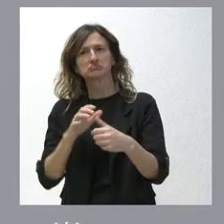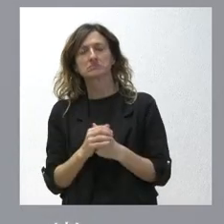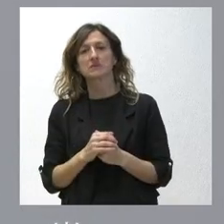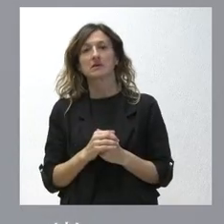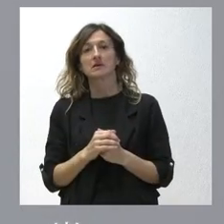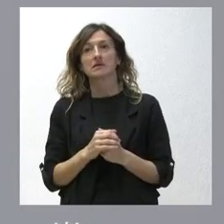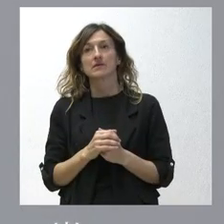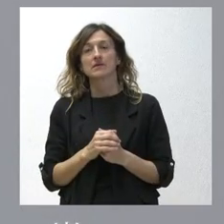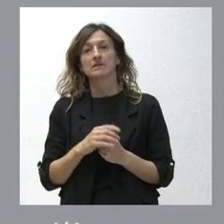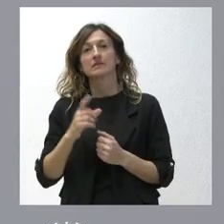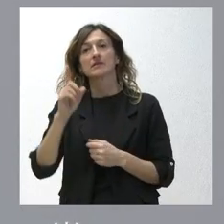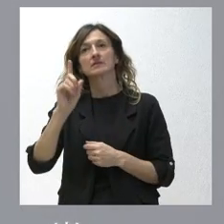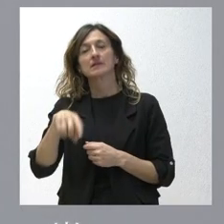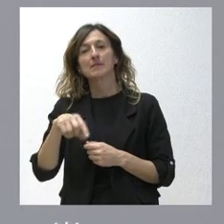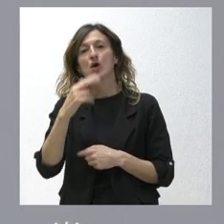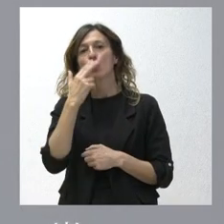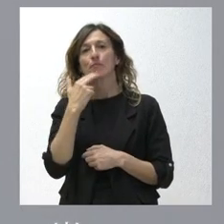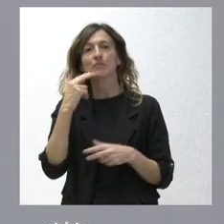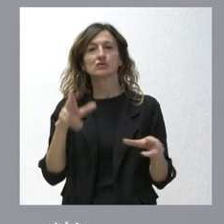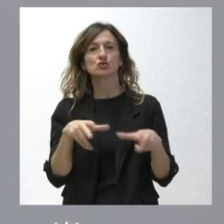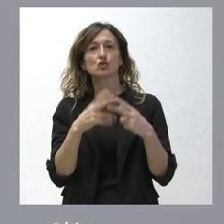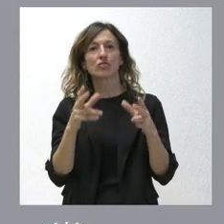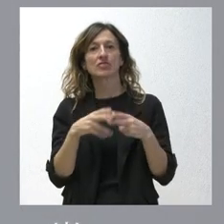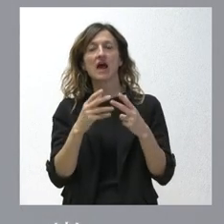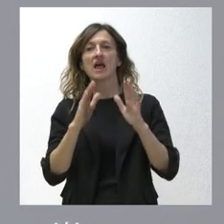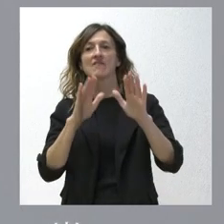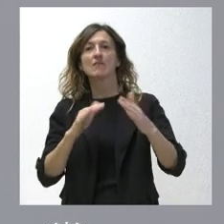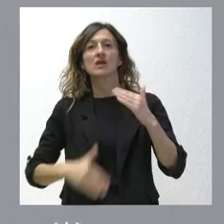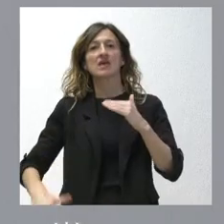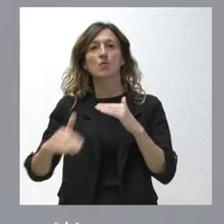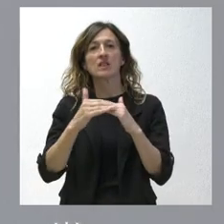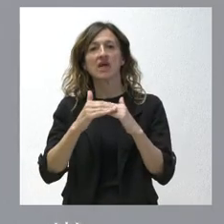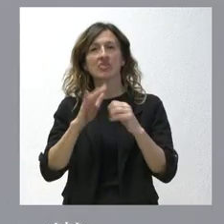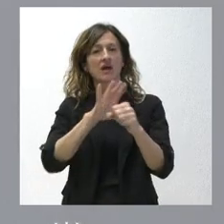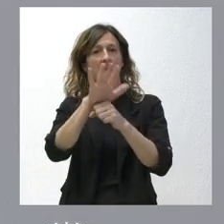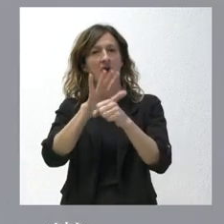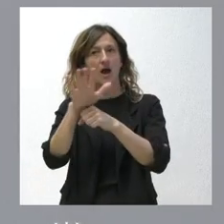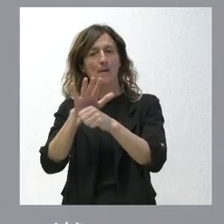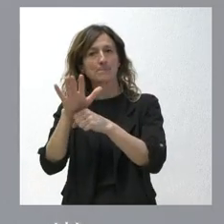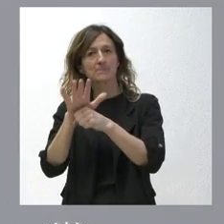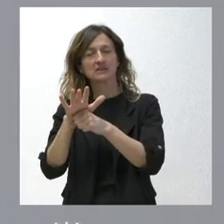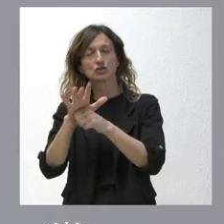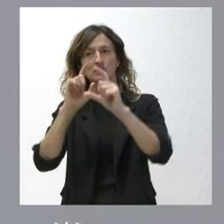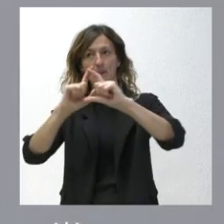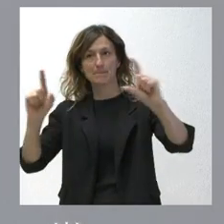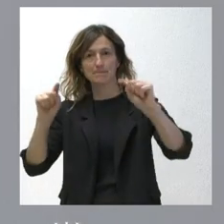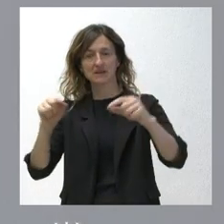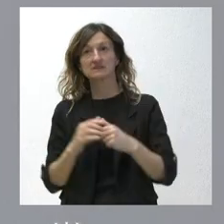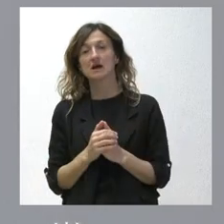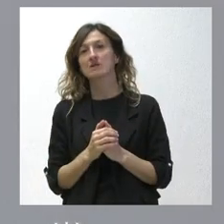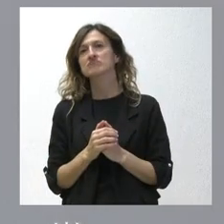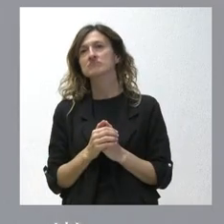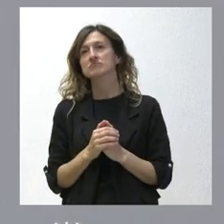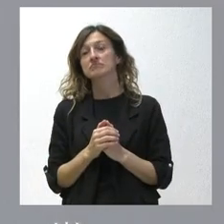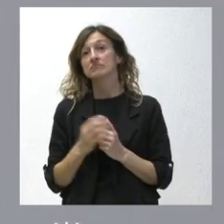y, lógicamente, hay un claro compromiso social a favor de la igualdad en todos los ámbitos en esa empresa. Y me consta,